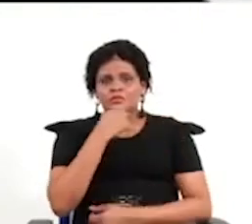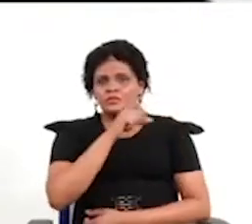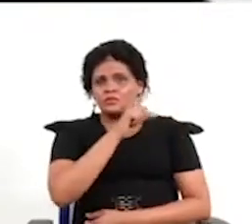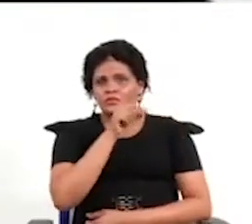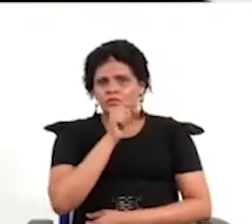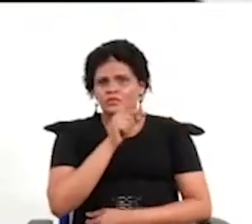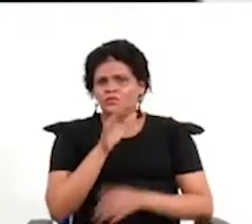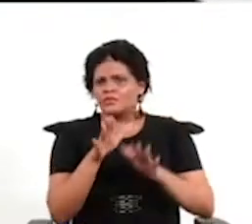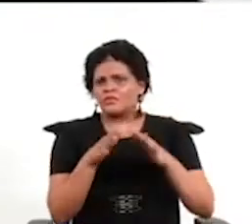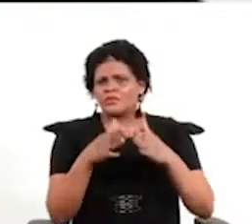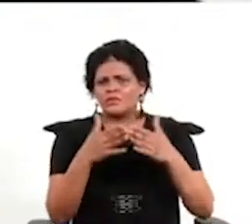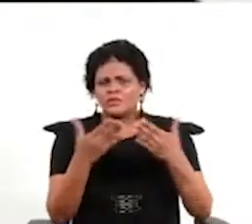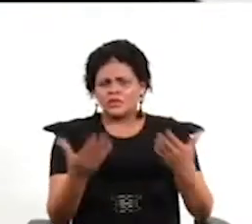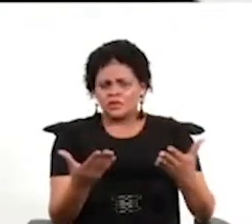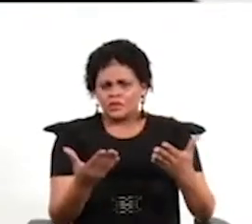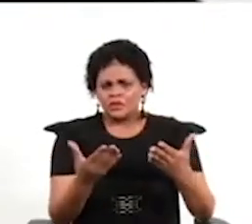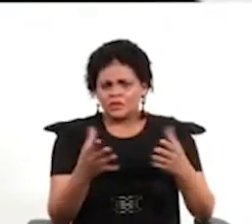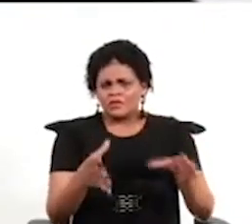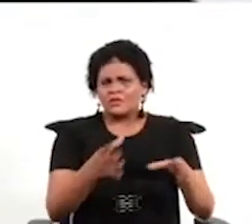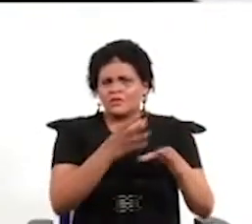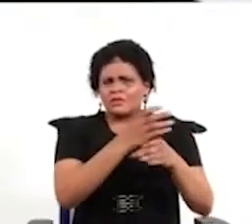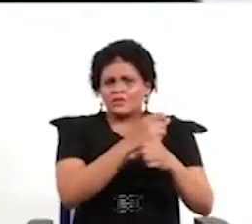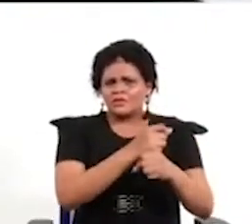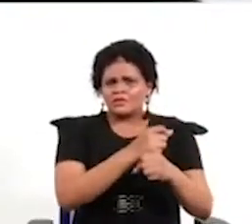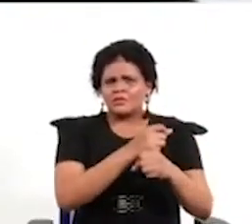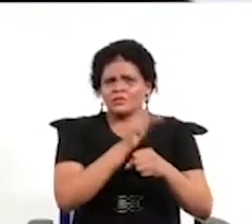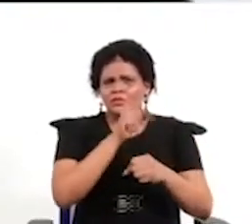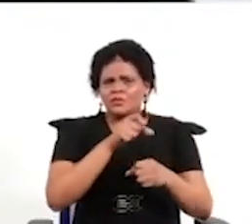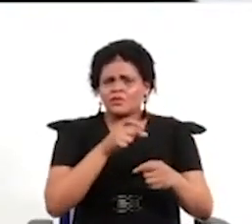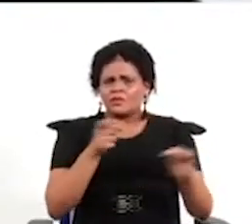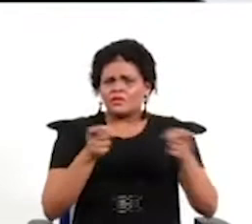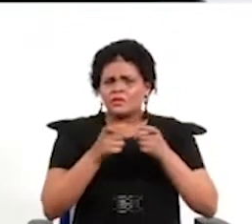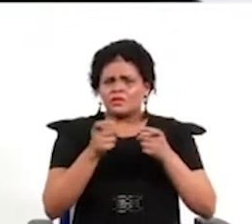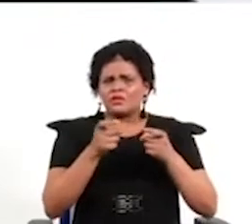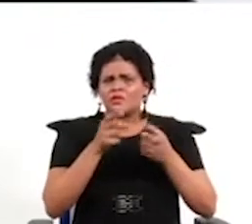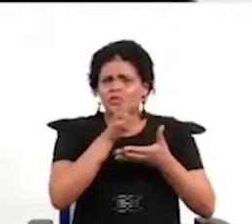¿qué instrumentos de observación pueden utilizarse para detectar